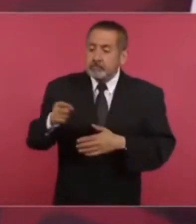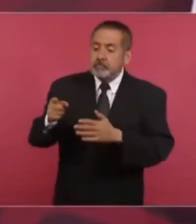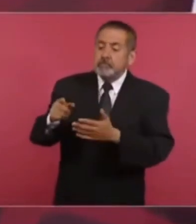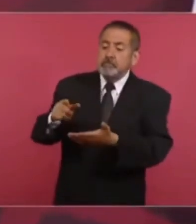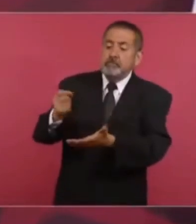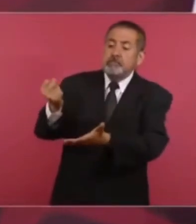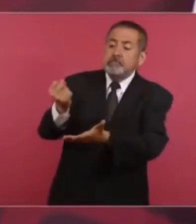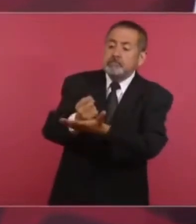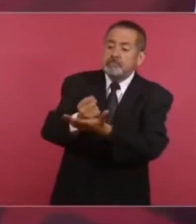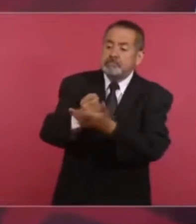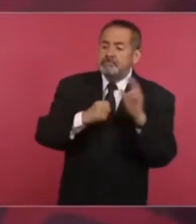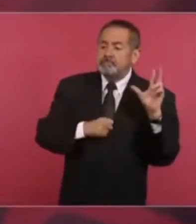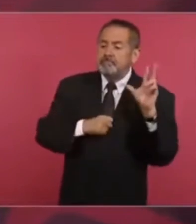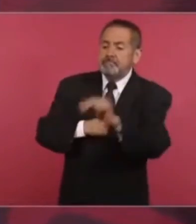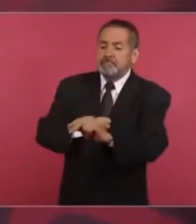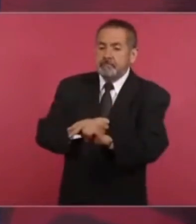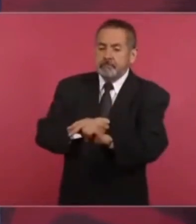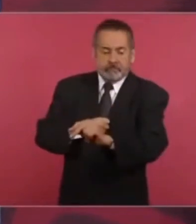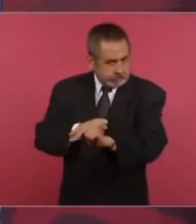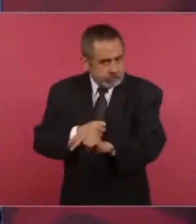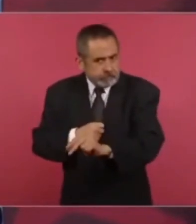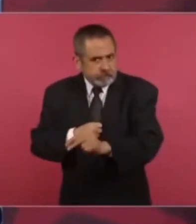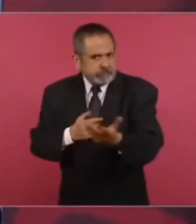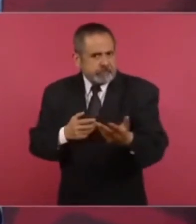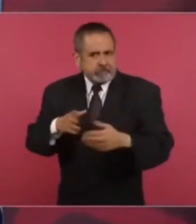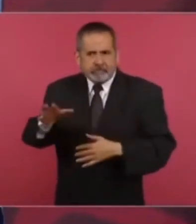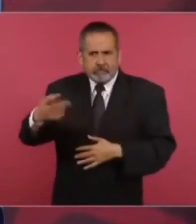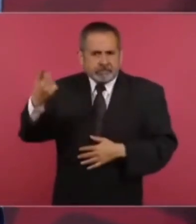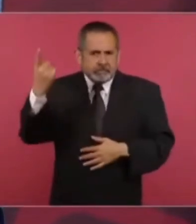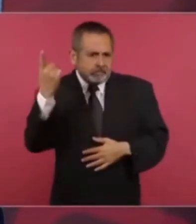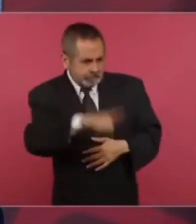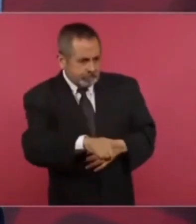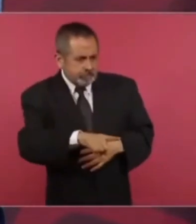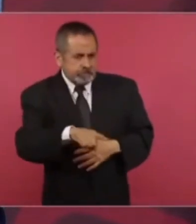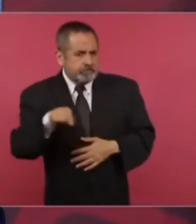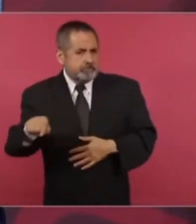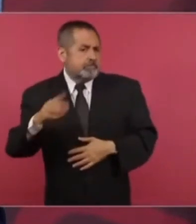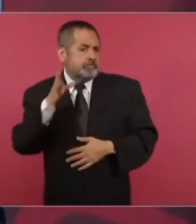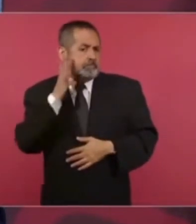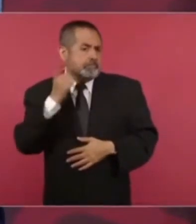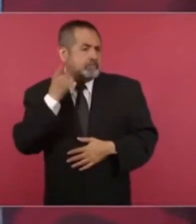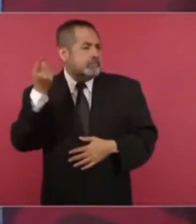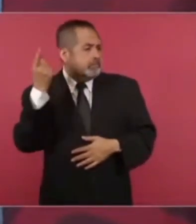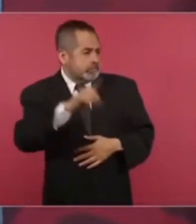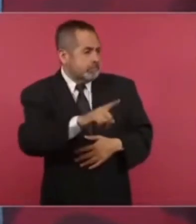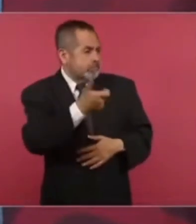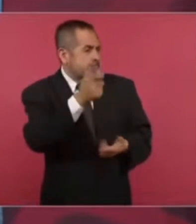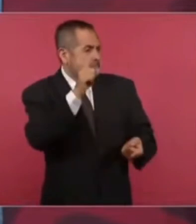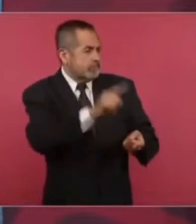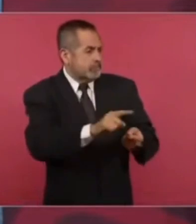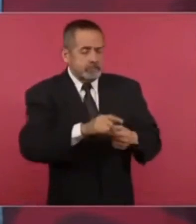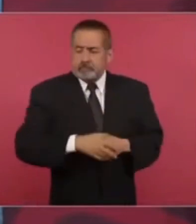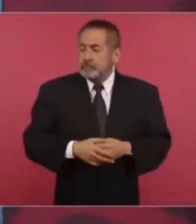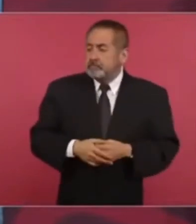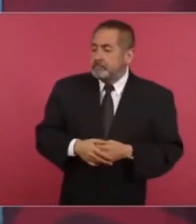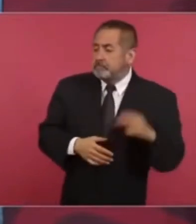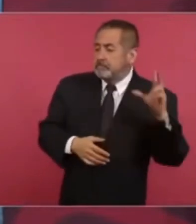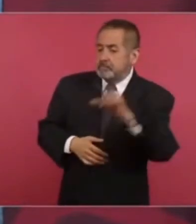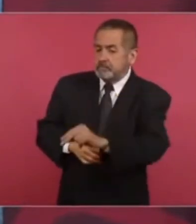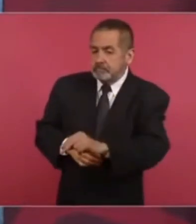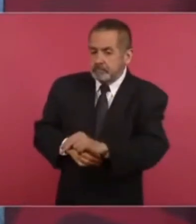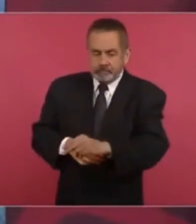el mandato del Poder Legislativo entonces quiero que los